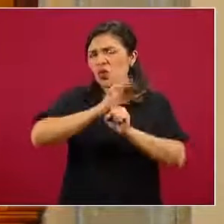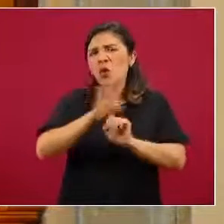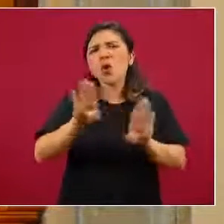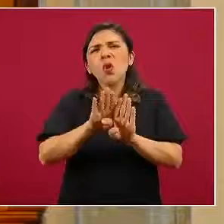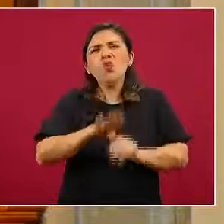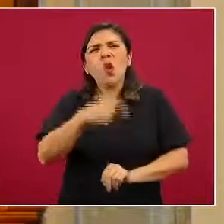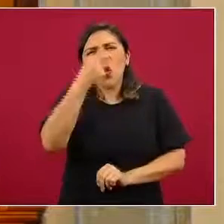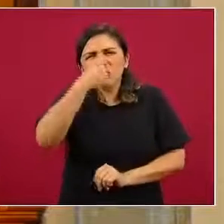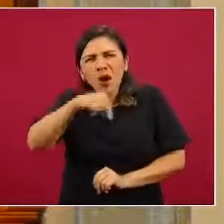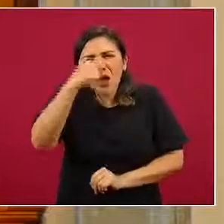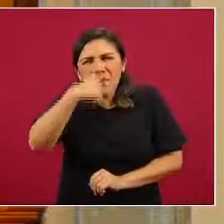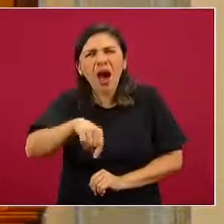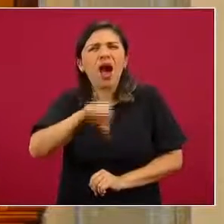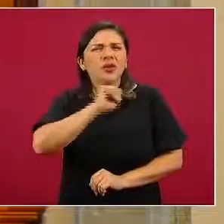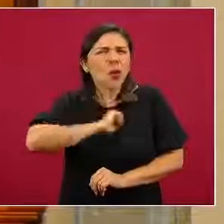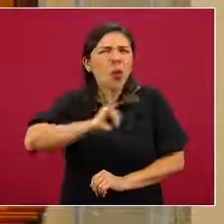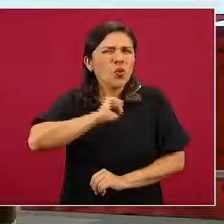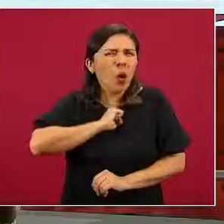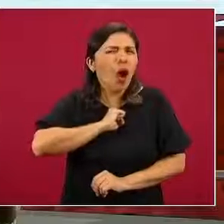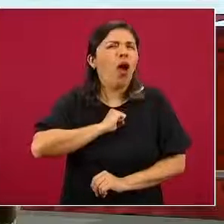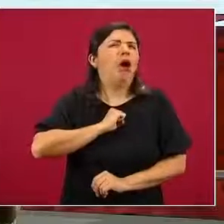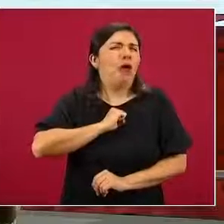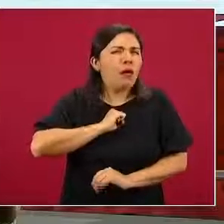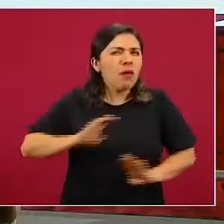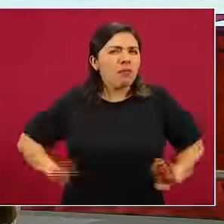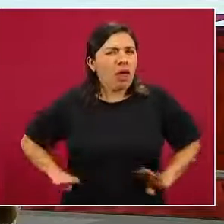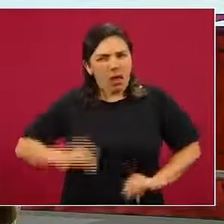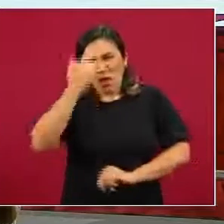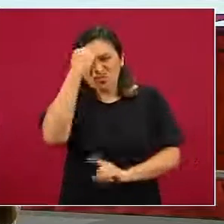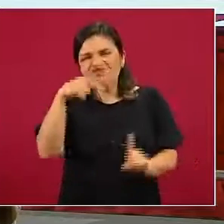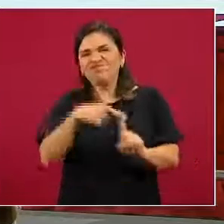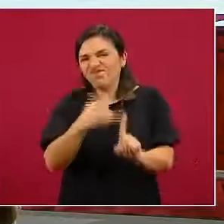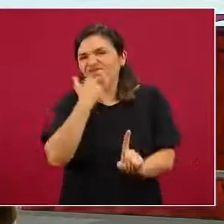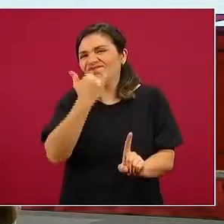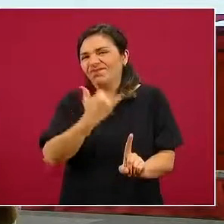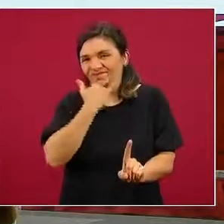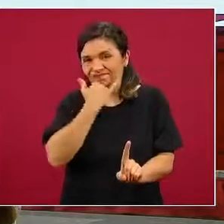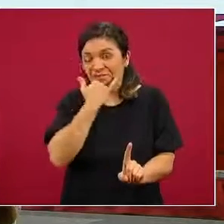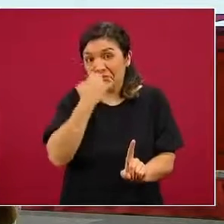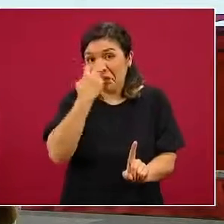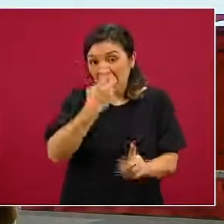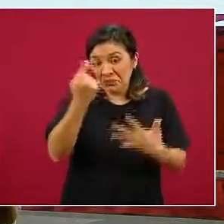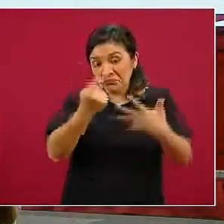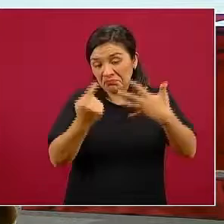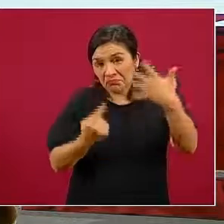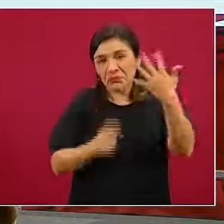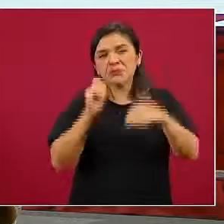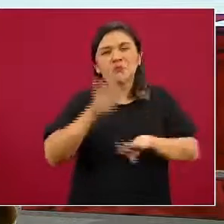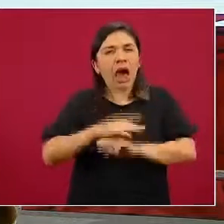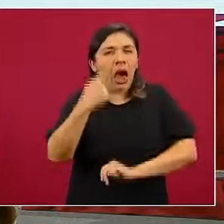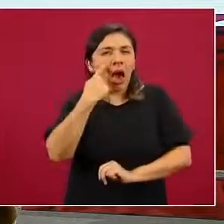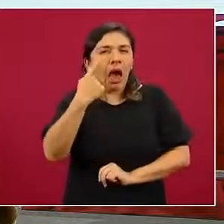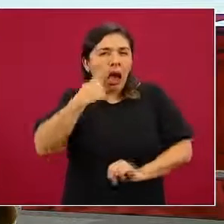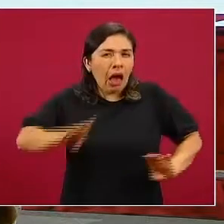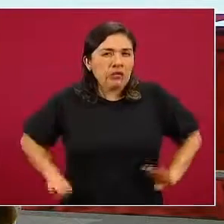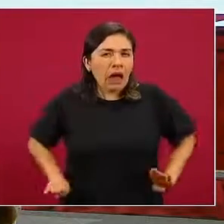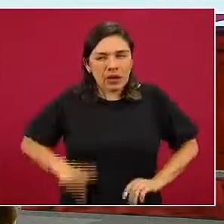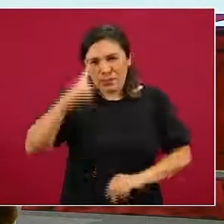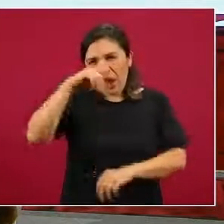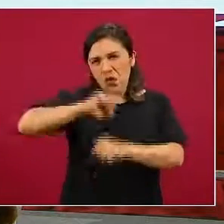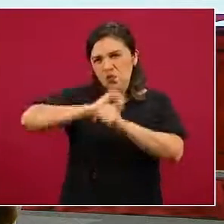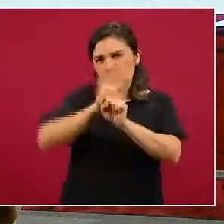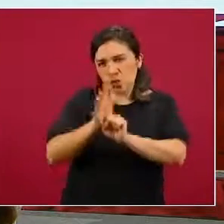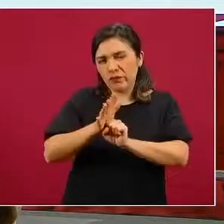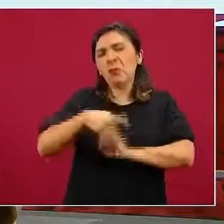catarro o como una gripa a nivel comunitario. Estos signos y síntomas son los más característicos de COVID,